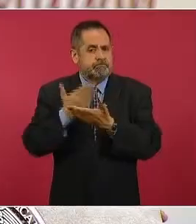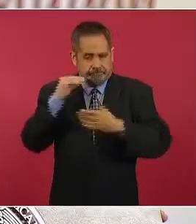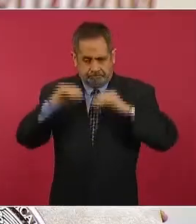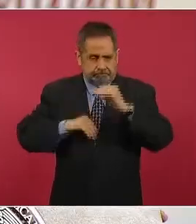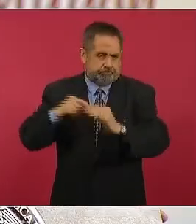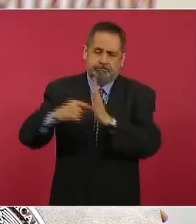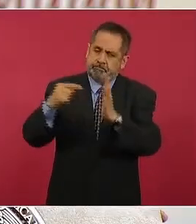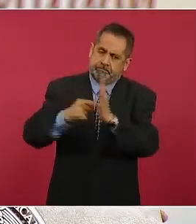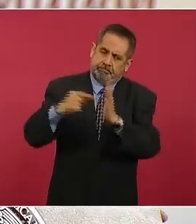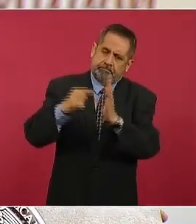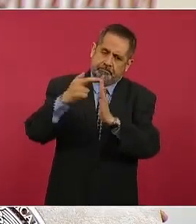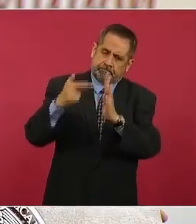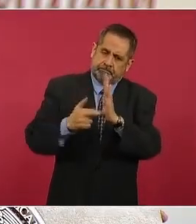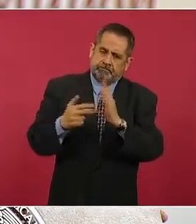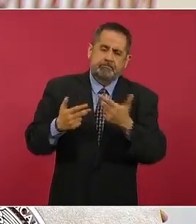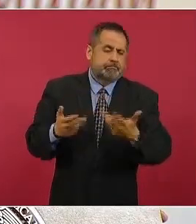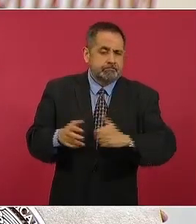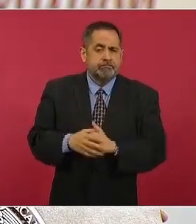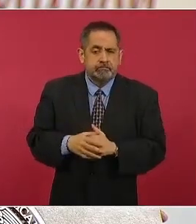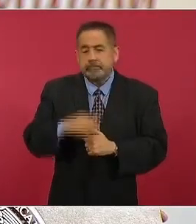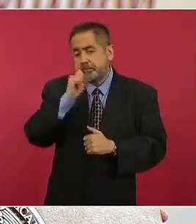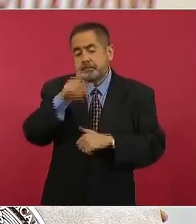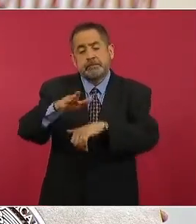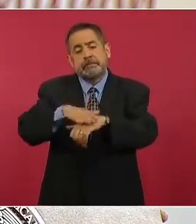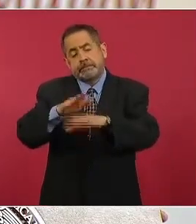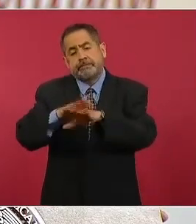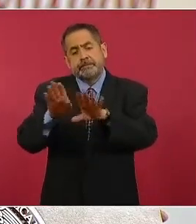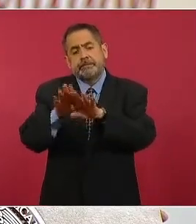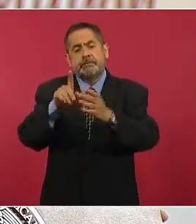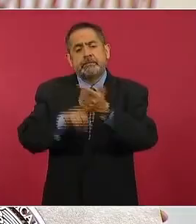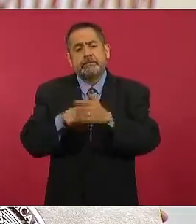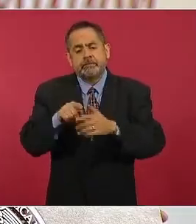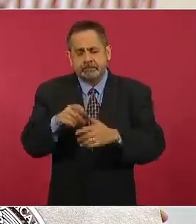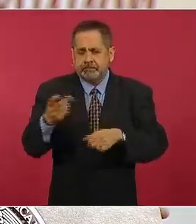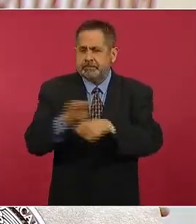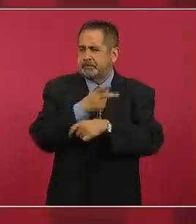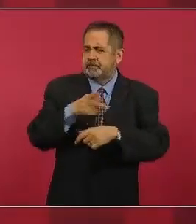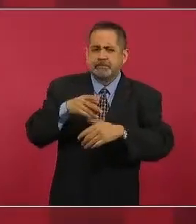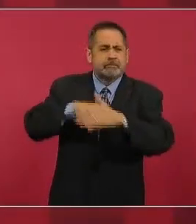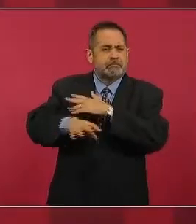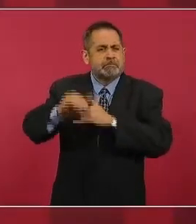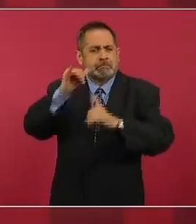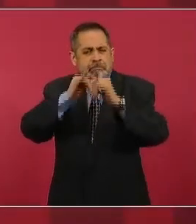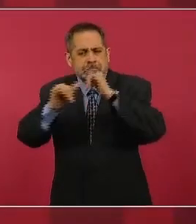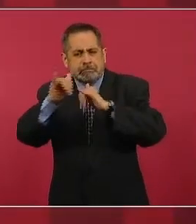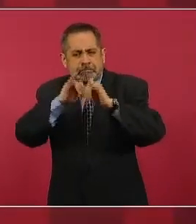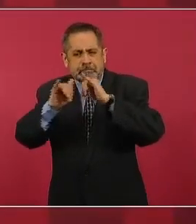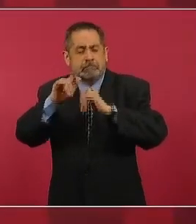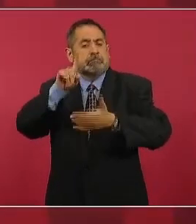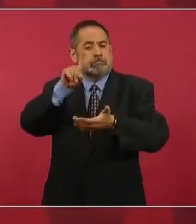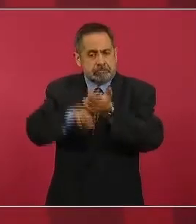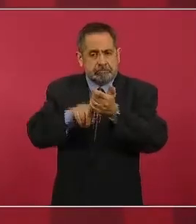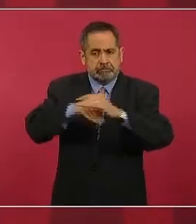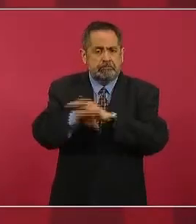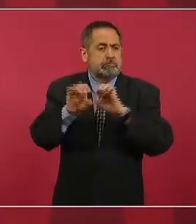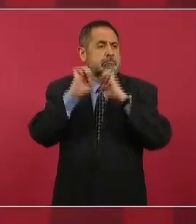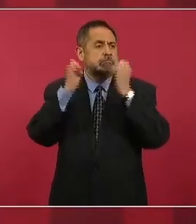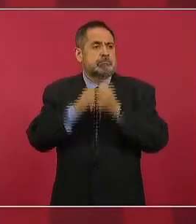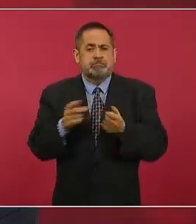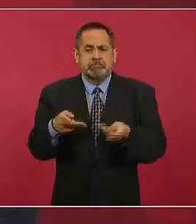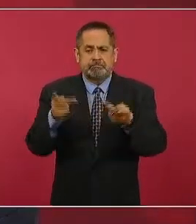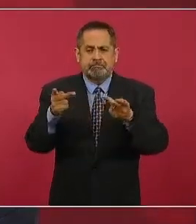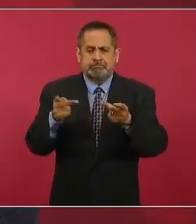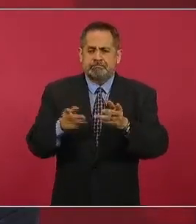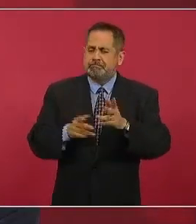situación importante es ver también el tema del alcohol y que se vende también los estadios para tener